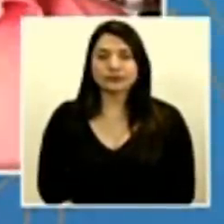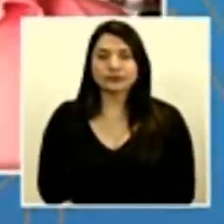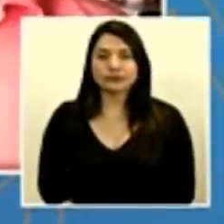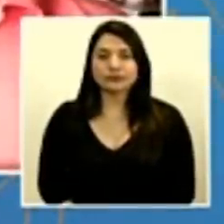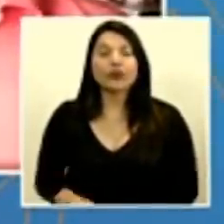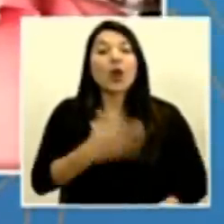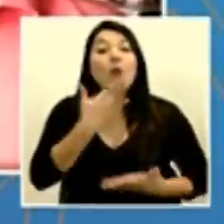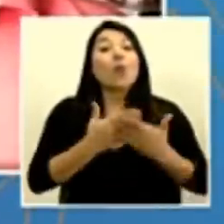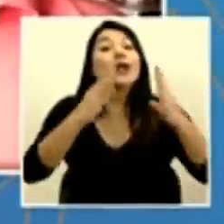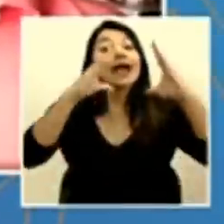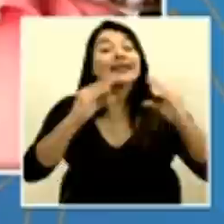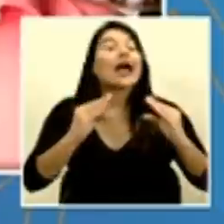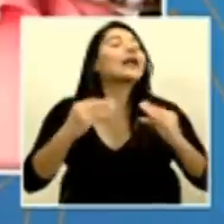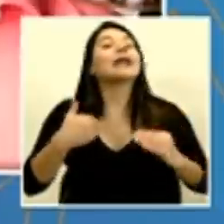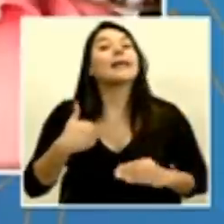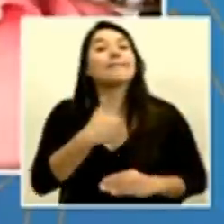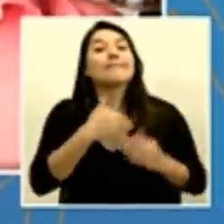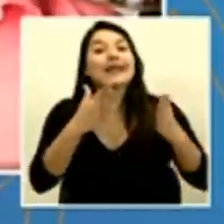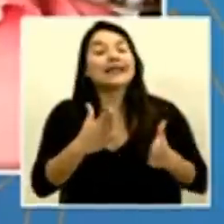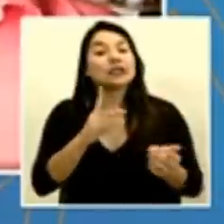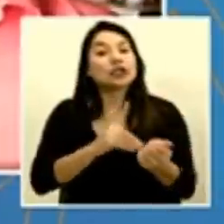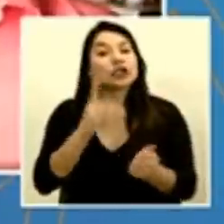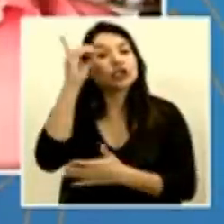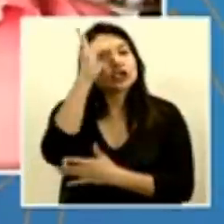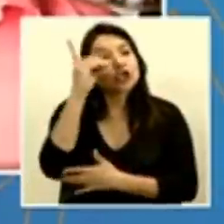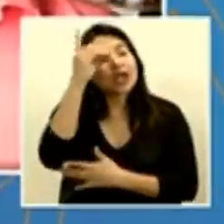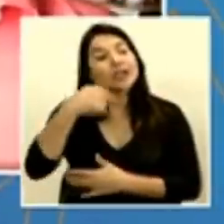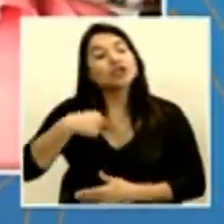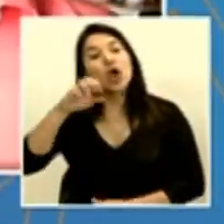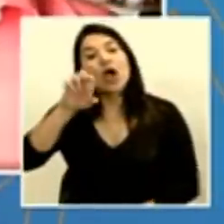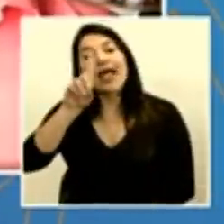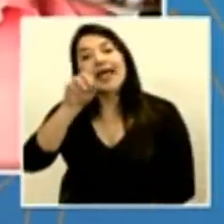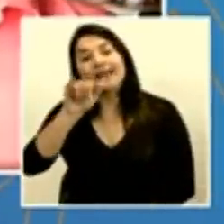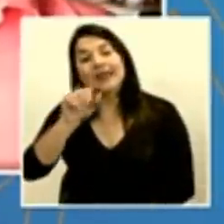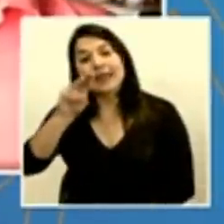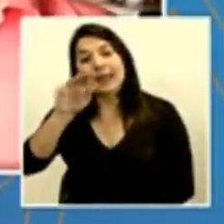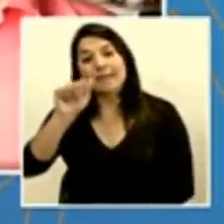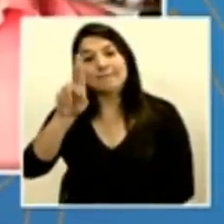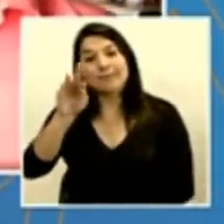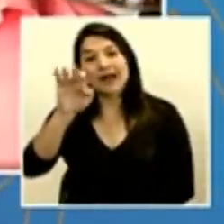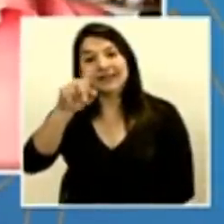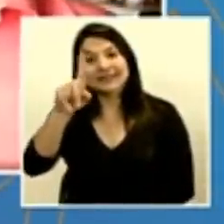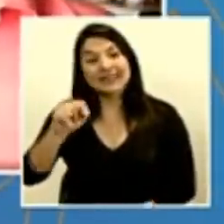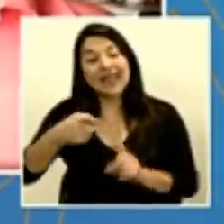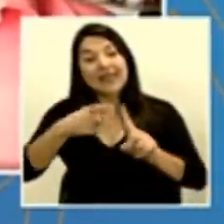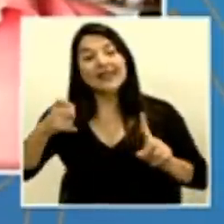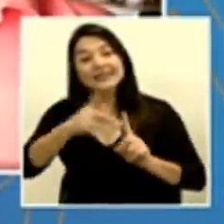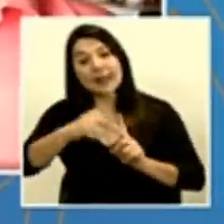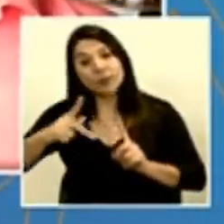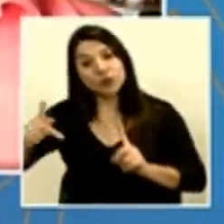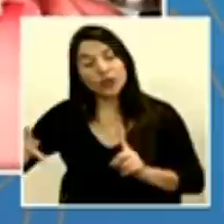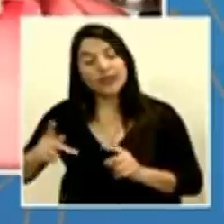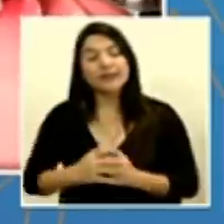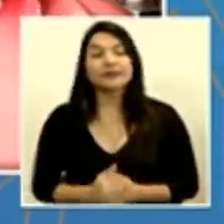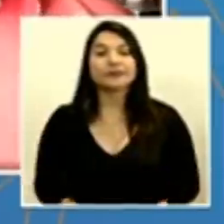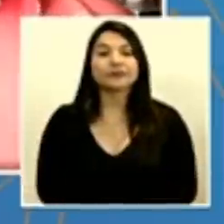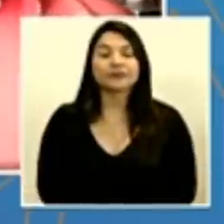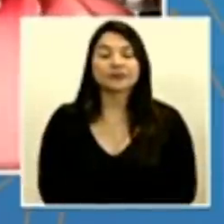Buenas tardes, ministro Salas. Edith Martínez del medio regional Usted sin Forma de Punta Arenas y Usted sin Forma de Punta Arenas.